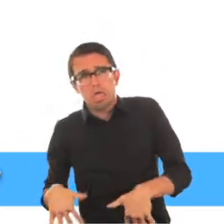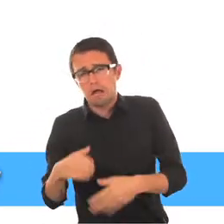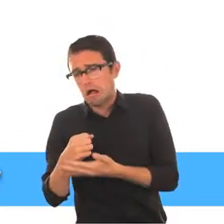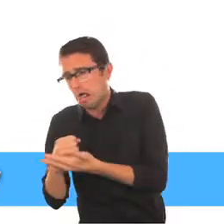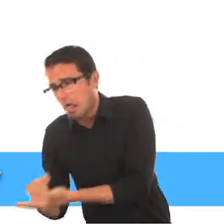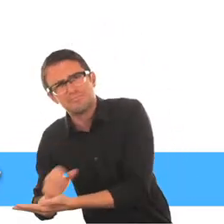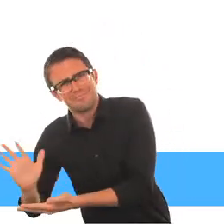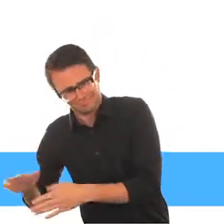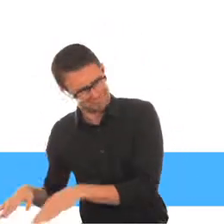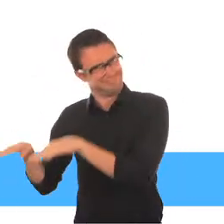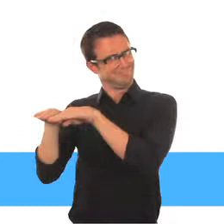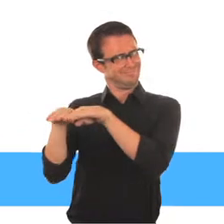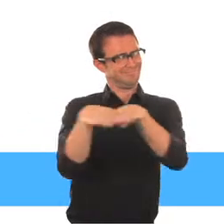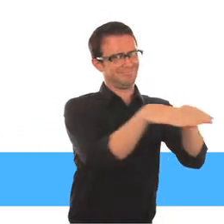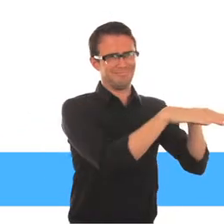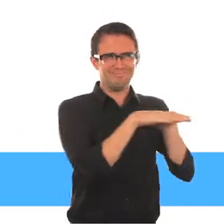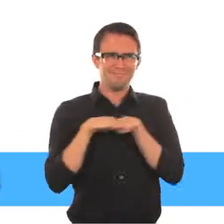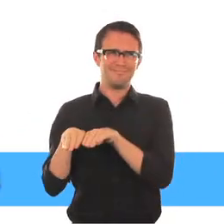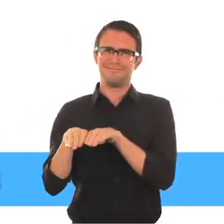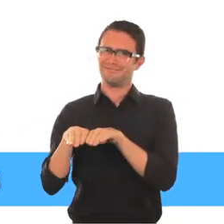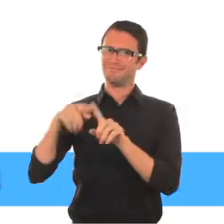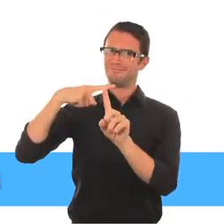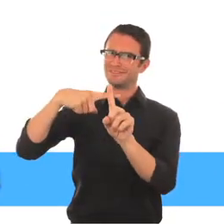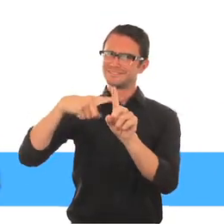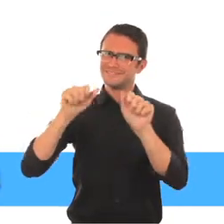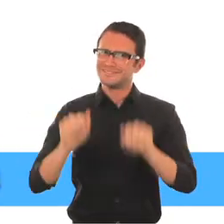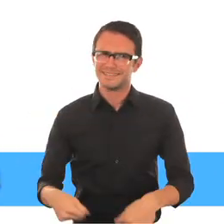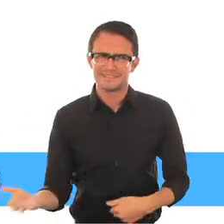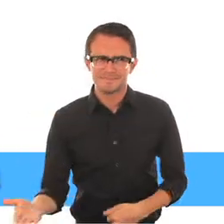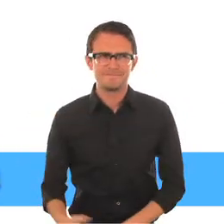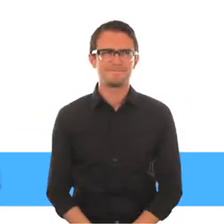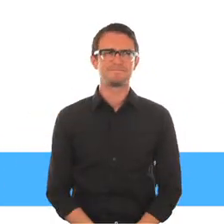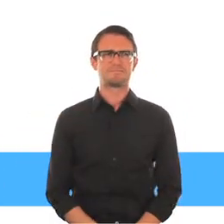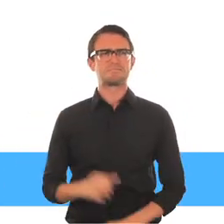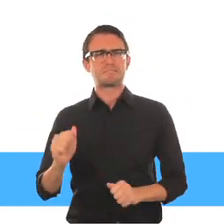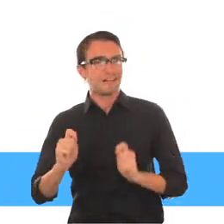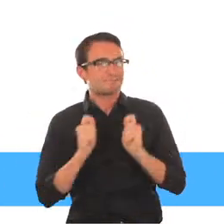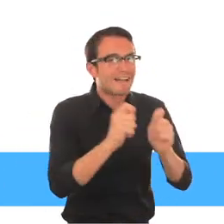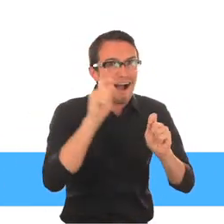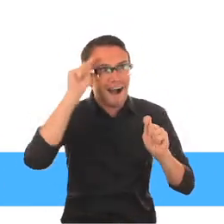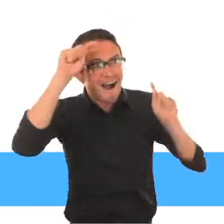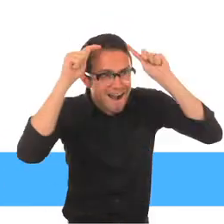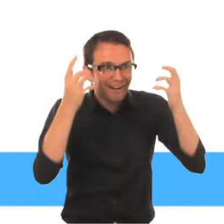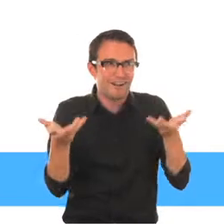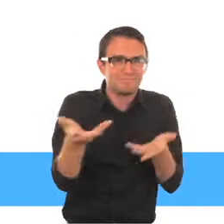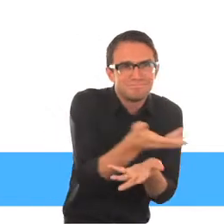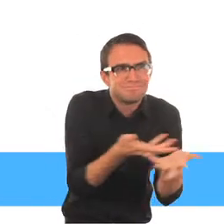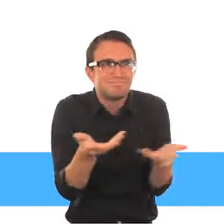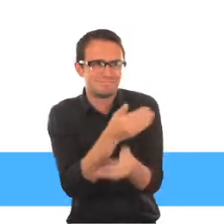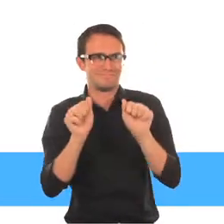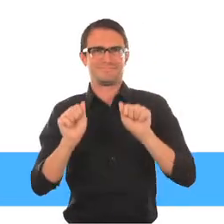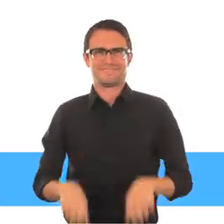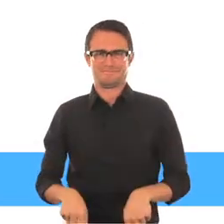los sentimientos de piedad y miedo con respeto a ellos Los niños con discapacidad deben ser vistos como contribuyentes y solucionadores creativos de